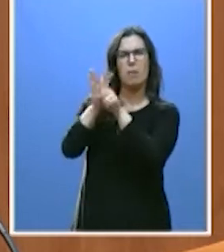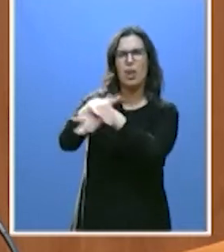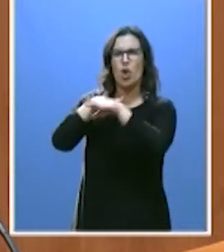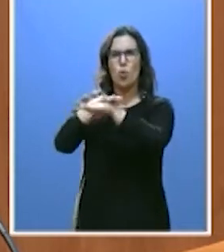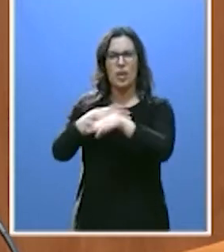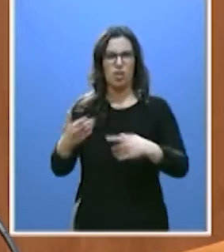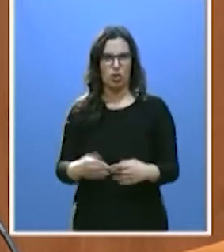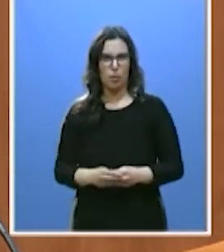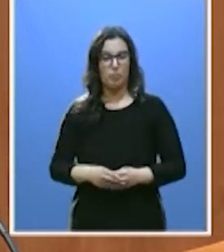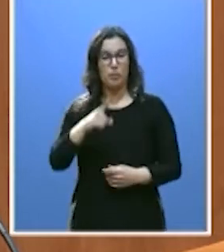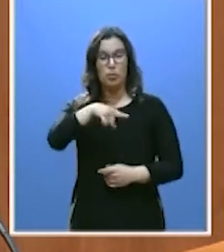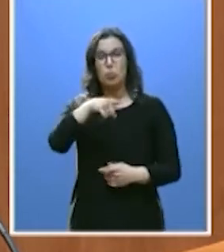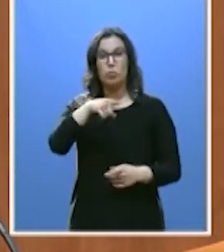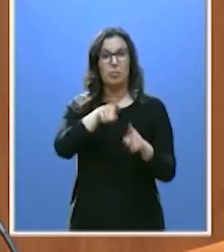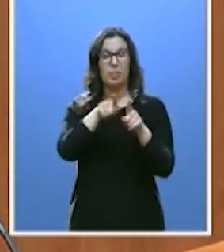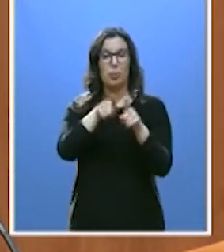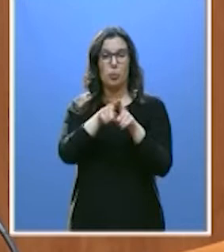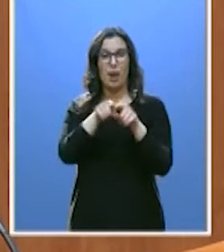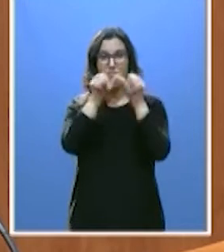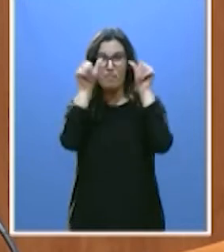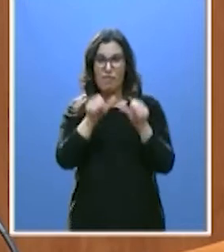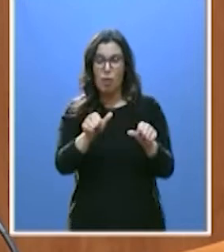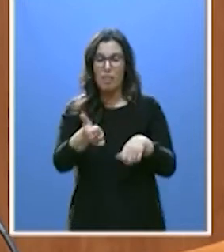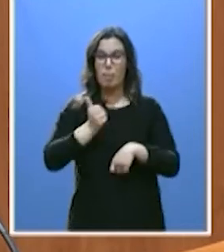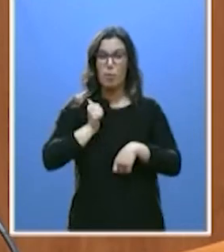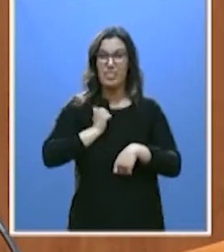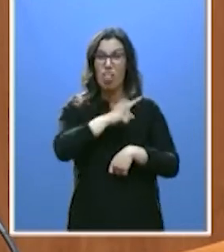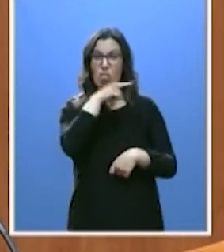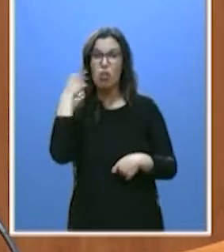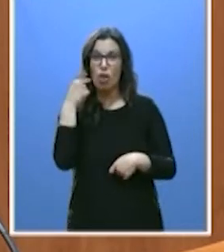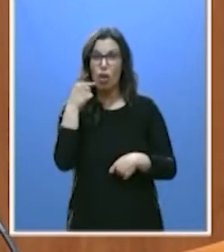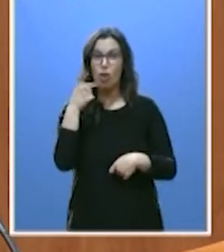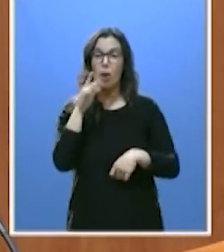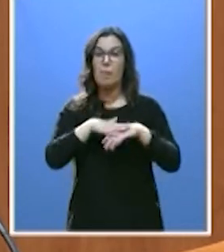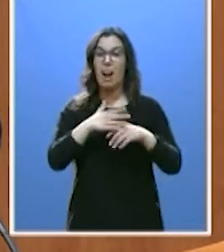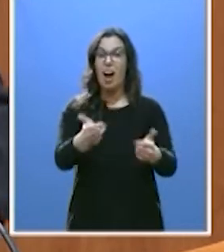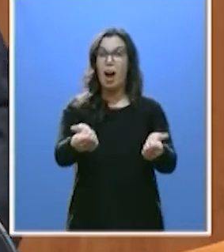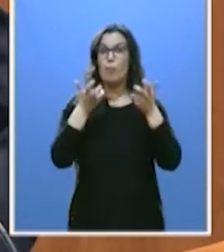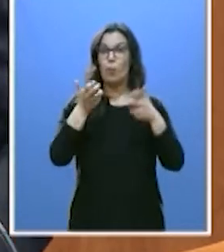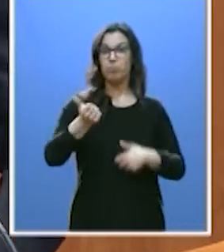Pasará a los anales de la infamia su manera de utilizar el dolor para generar rédito político.